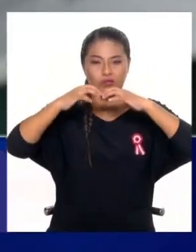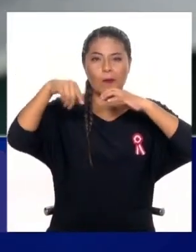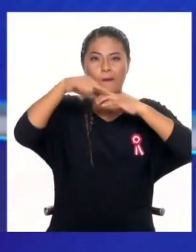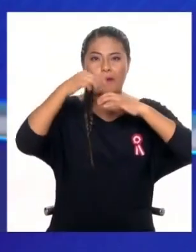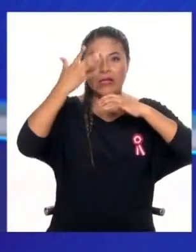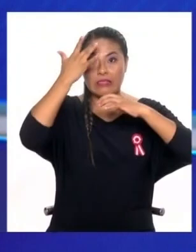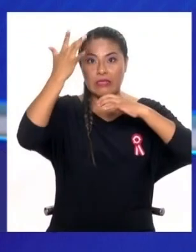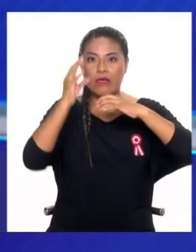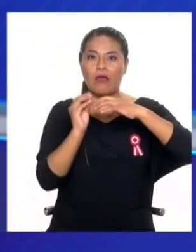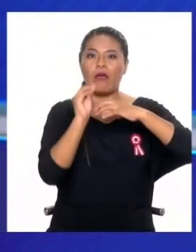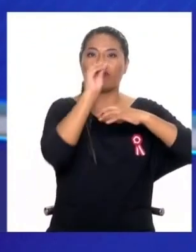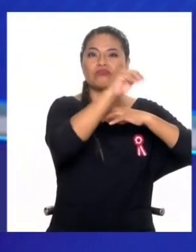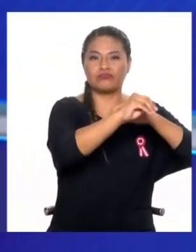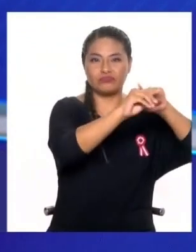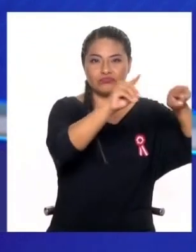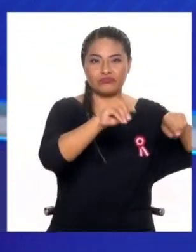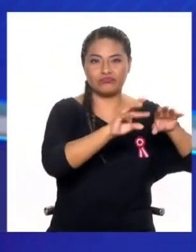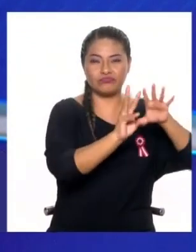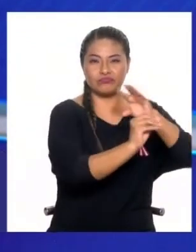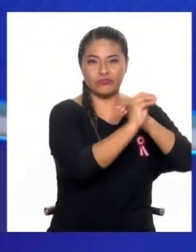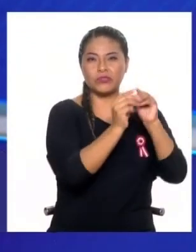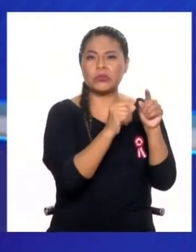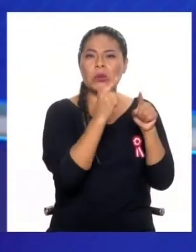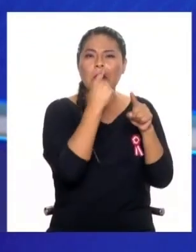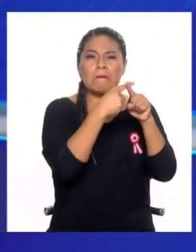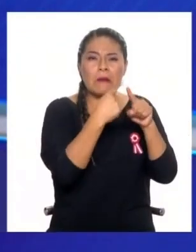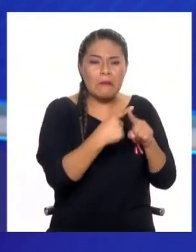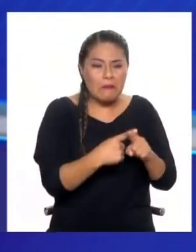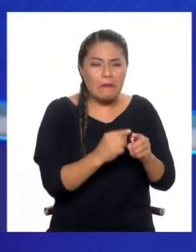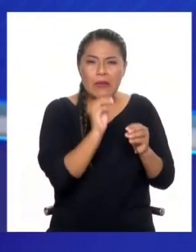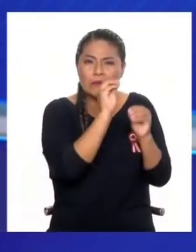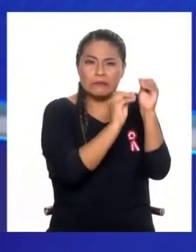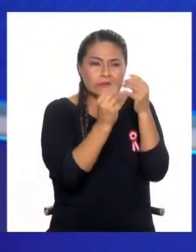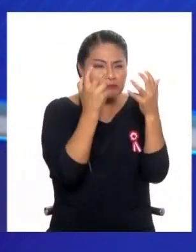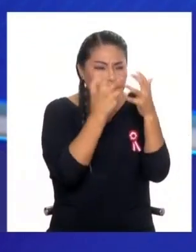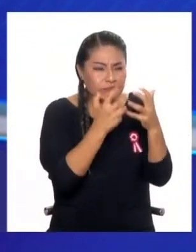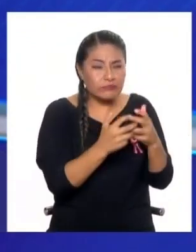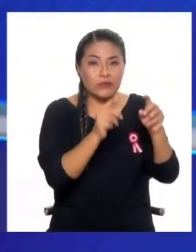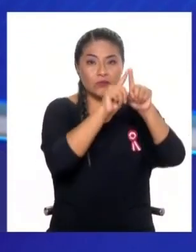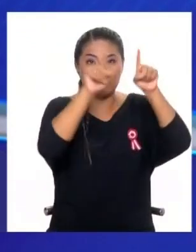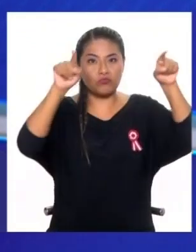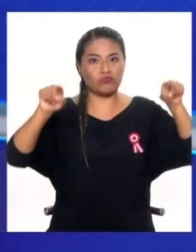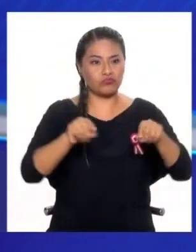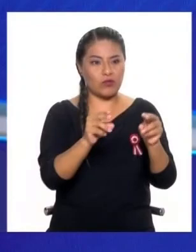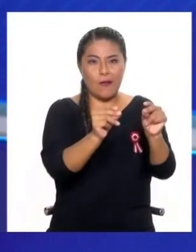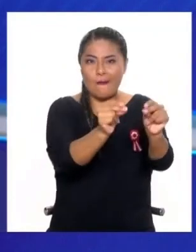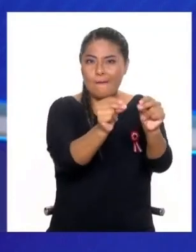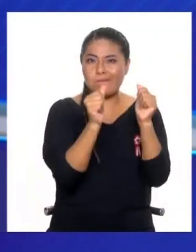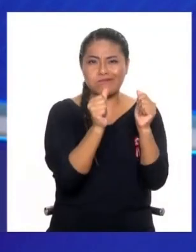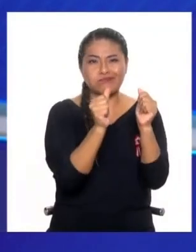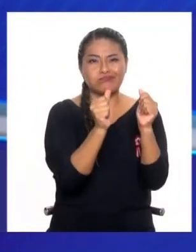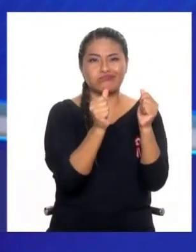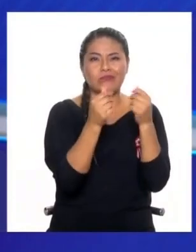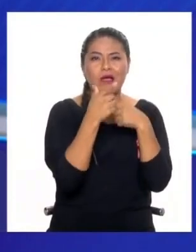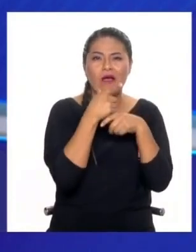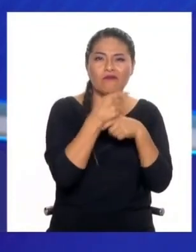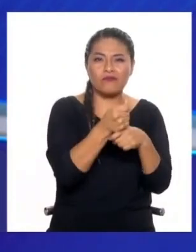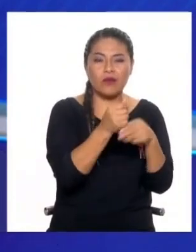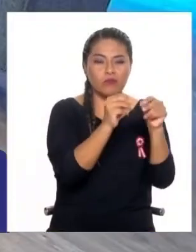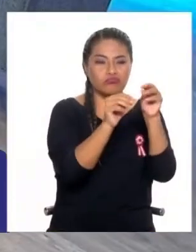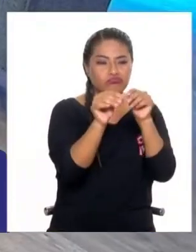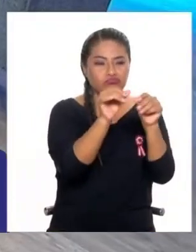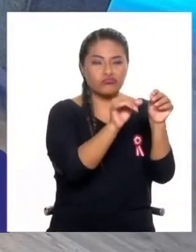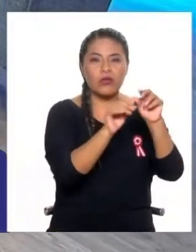Lo que tiene el computador son algoritmos tremendamente eficientes en máquinas súper rápidas que además están corriendo